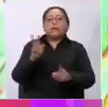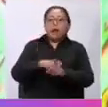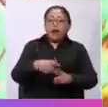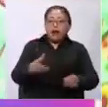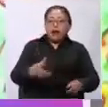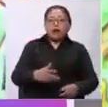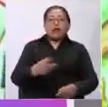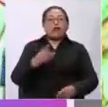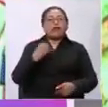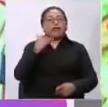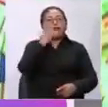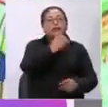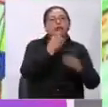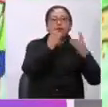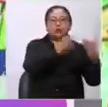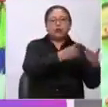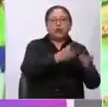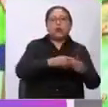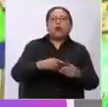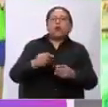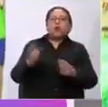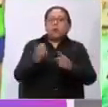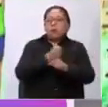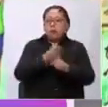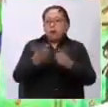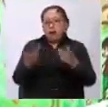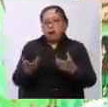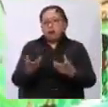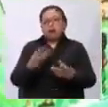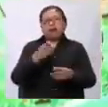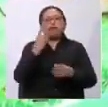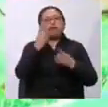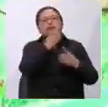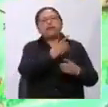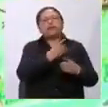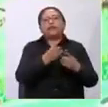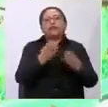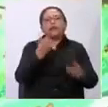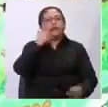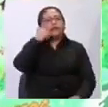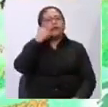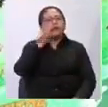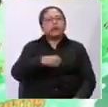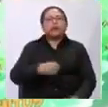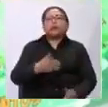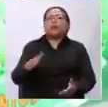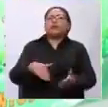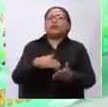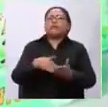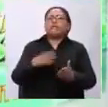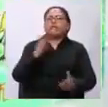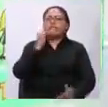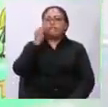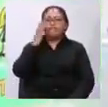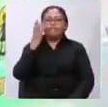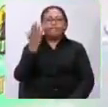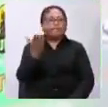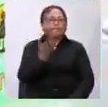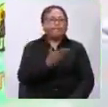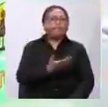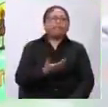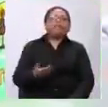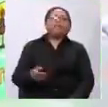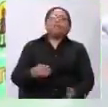ese tipo de hechos. Ese material lo estamos distribuyendo a nivel nacional en centros de acogimiento, en centros de